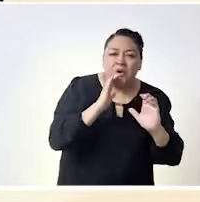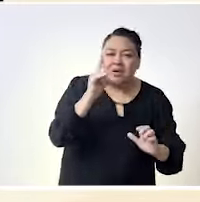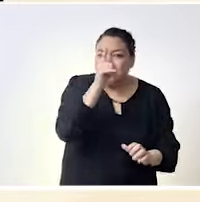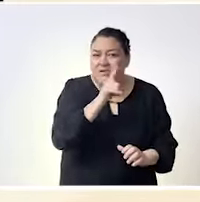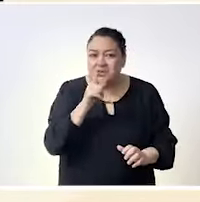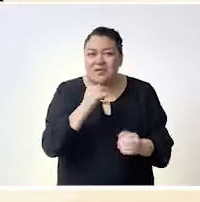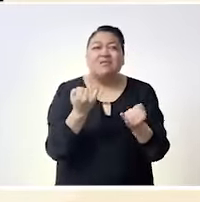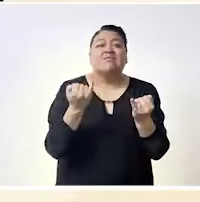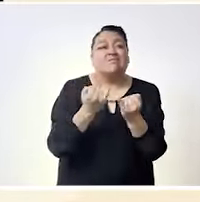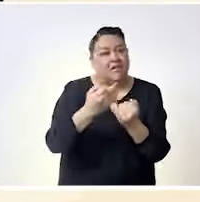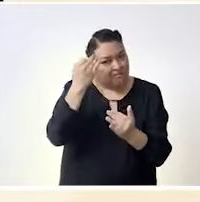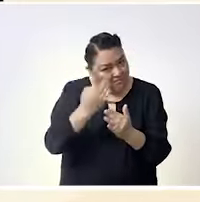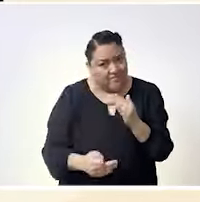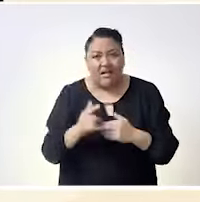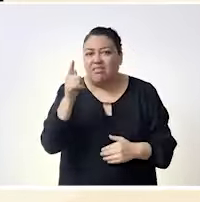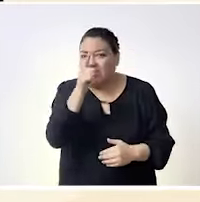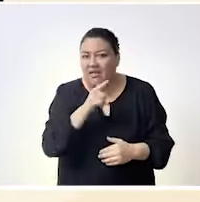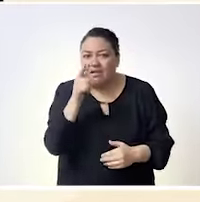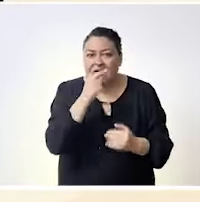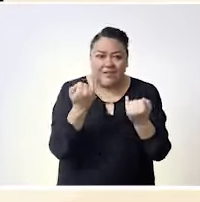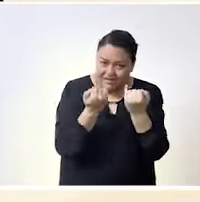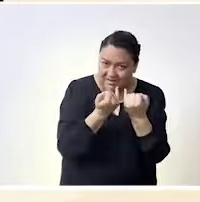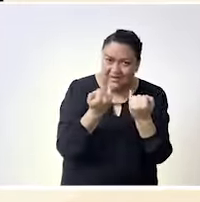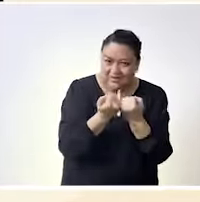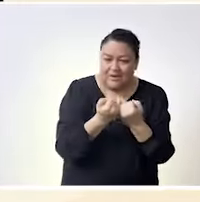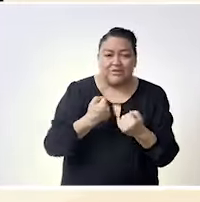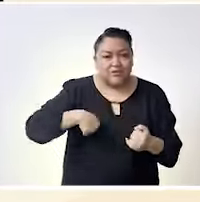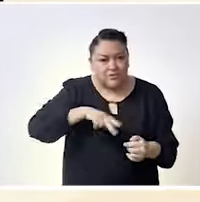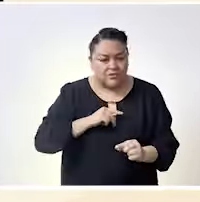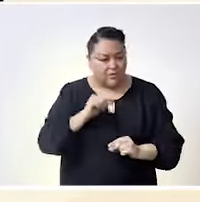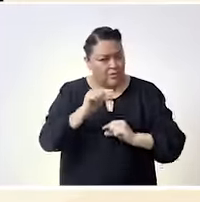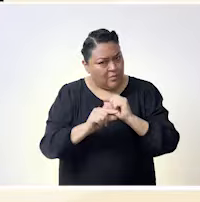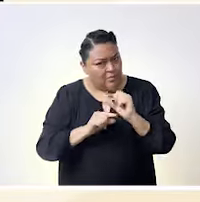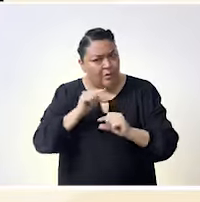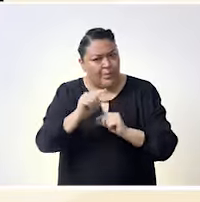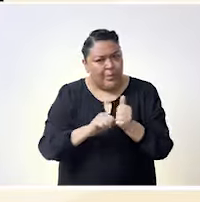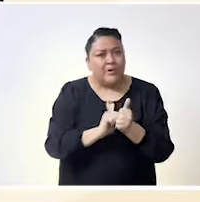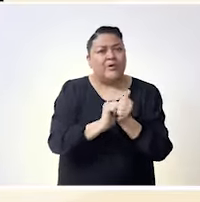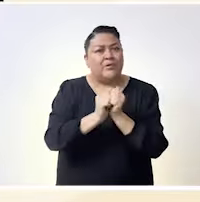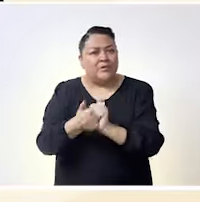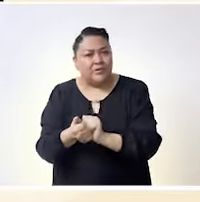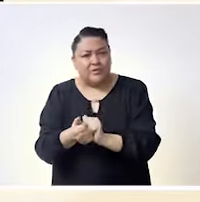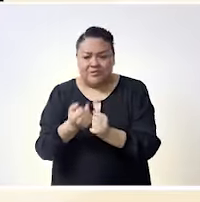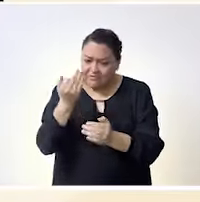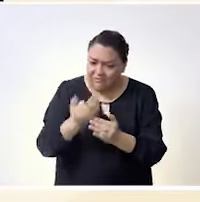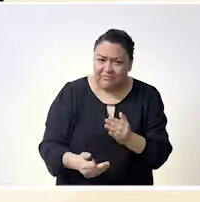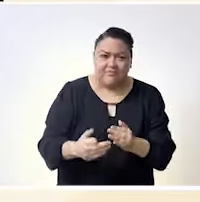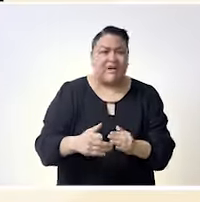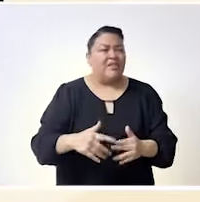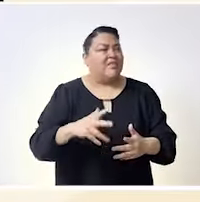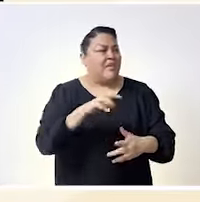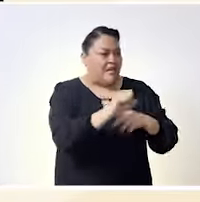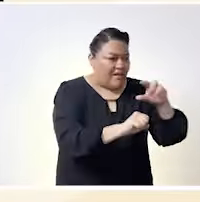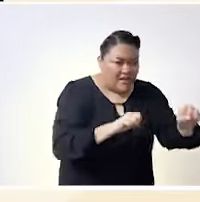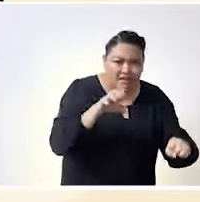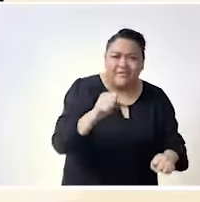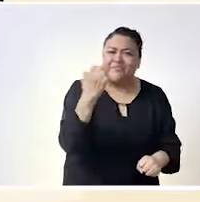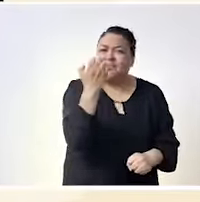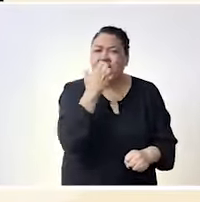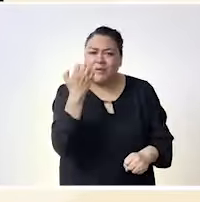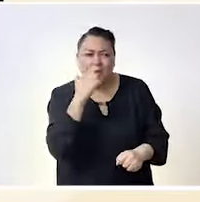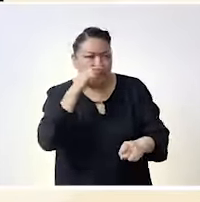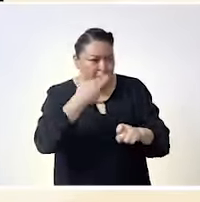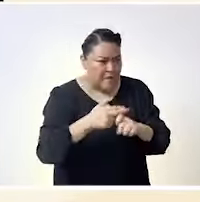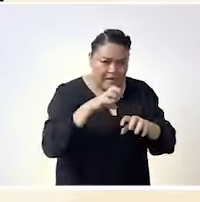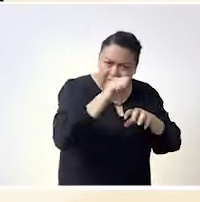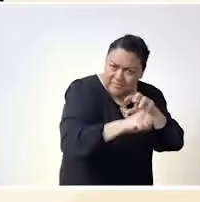estamos ignoradas en el lenguaje y hemos ido tomando los caminos hemos ido tomando las calles los trabajos